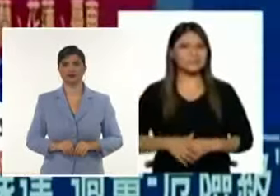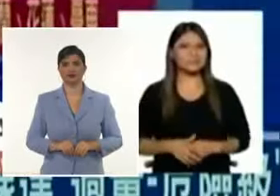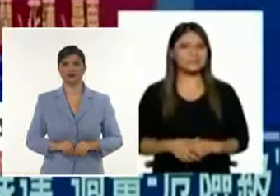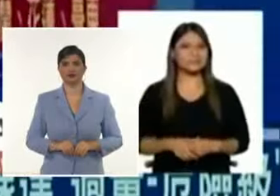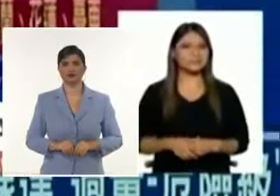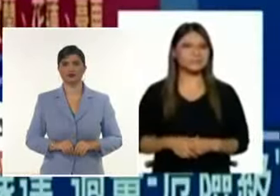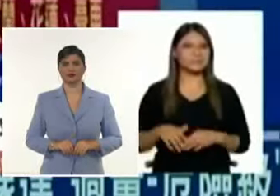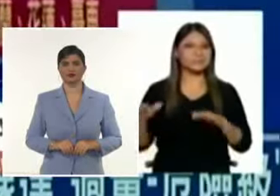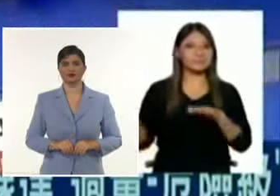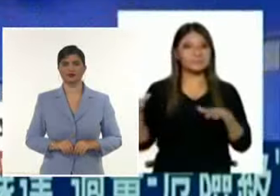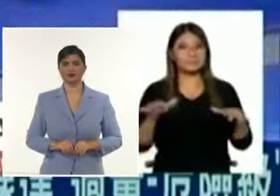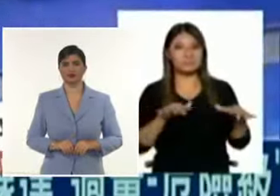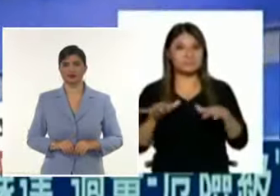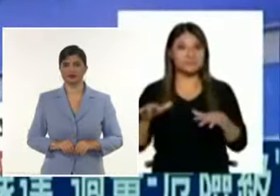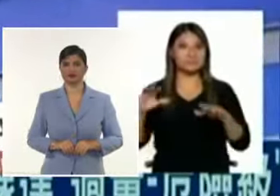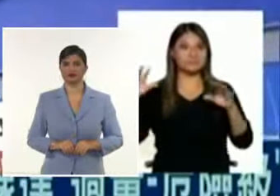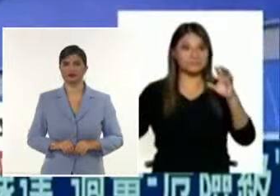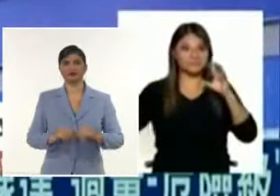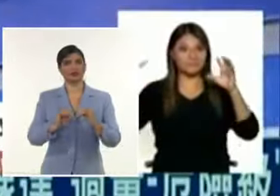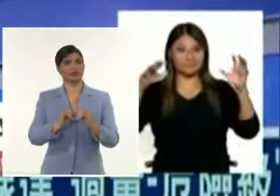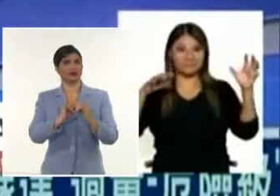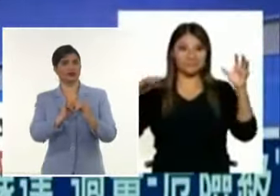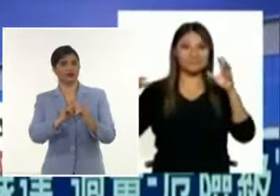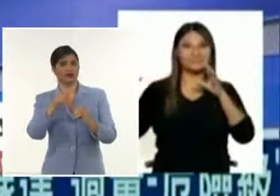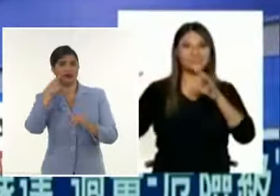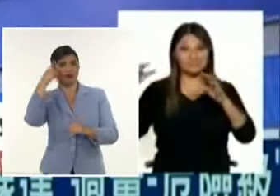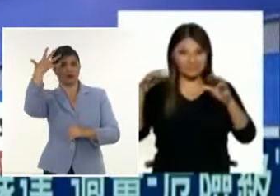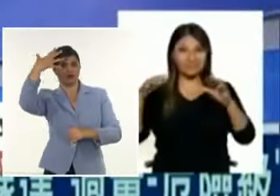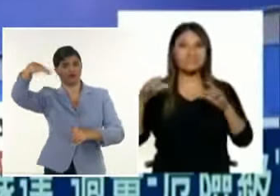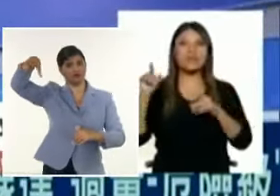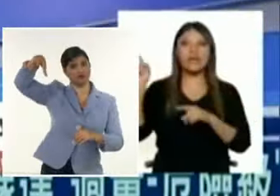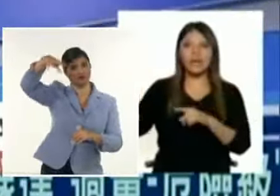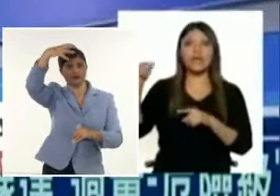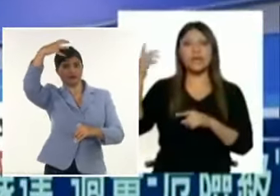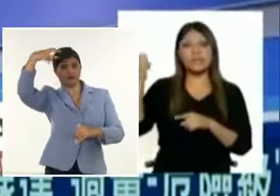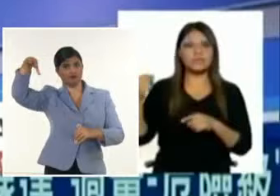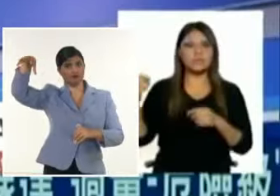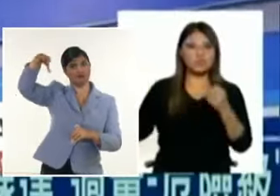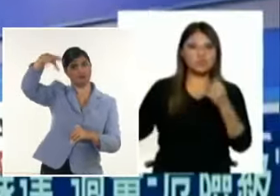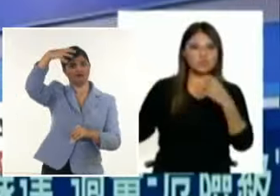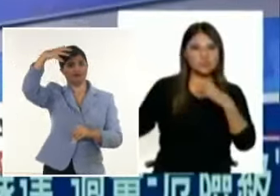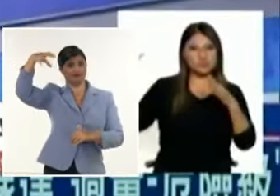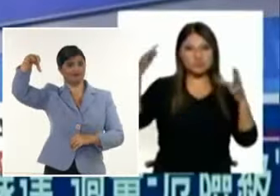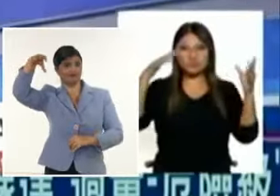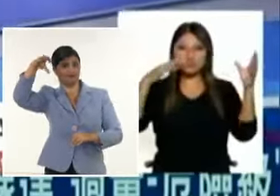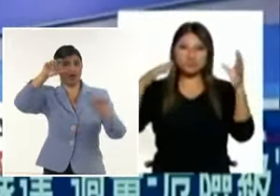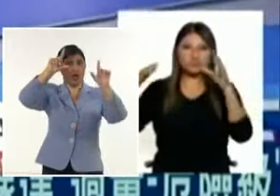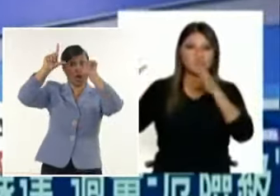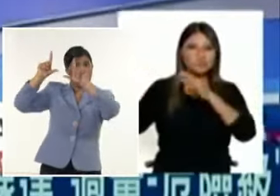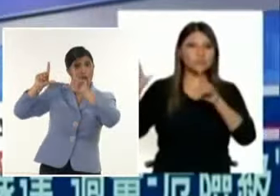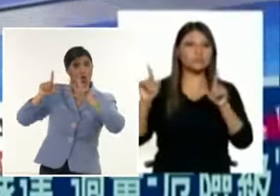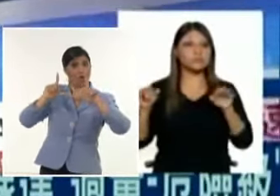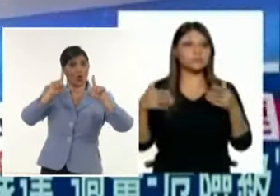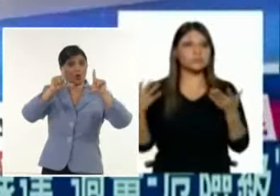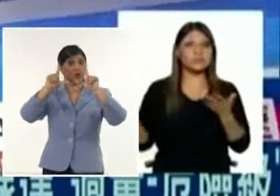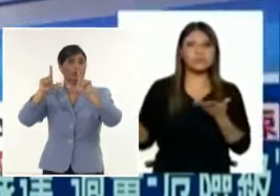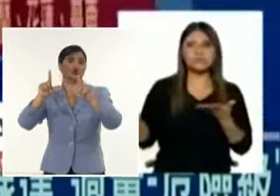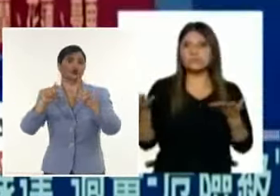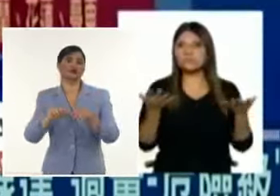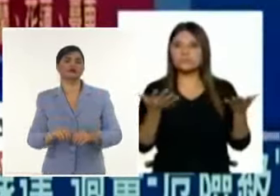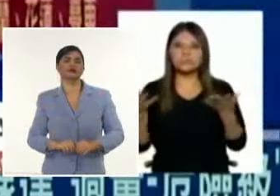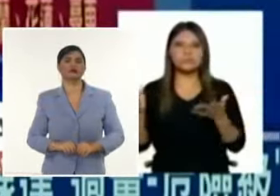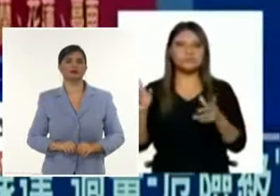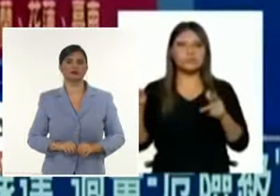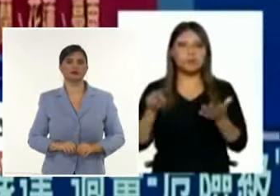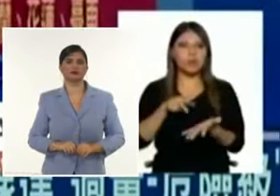Mira como tiembla las cajas de luz Y ella tiene pues incluso no la desea de saber como incluso pararse para que